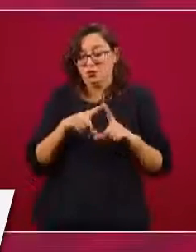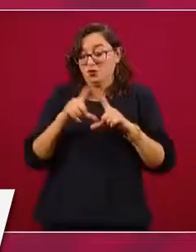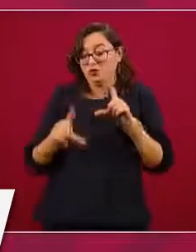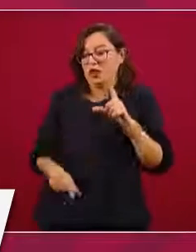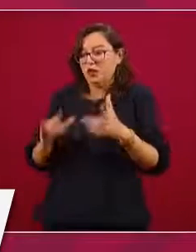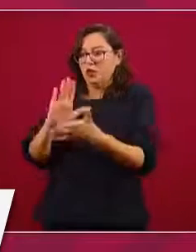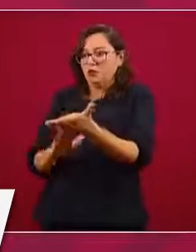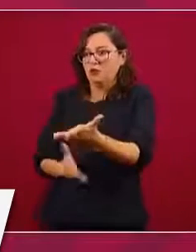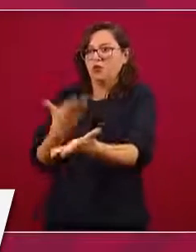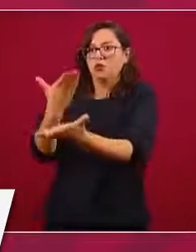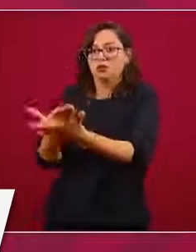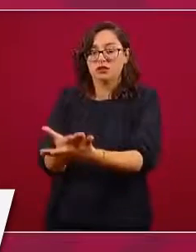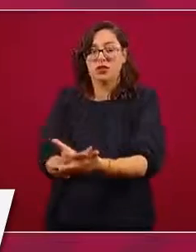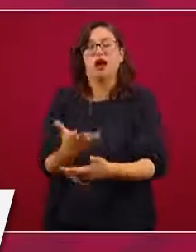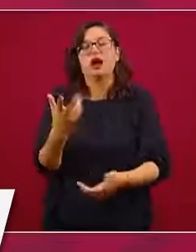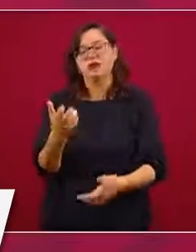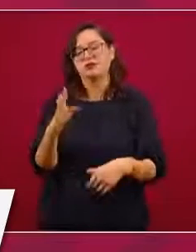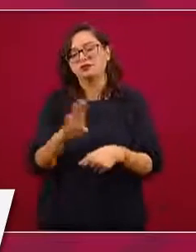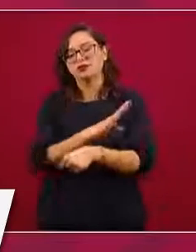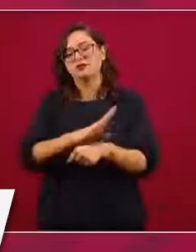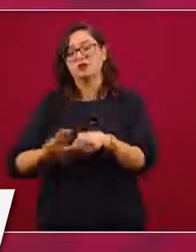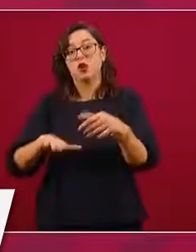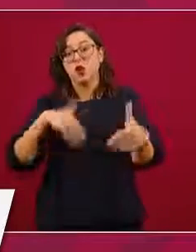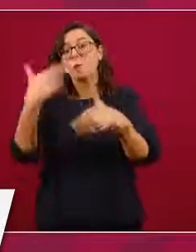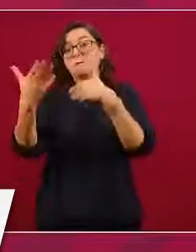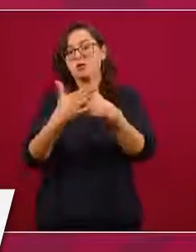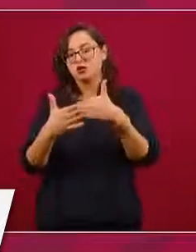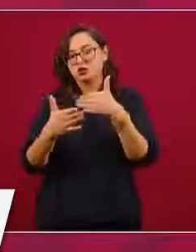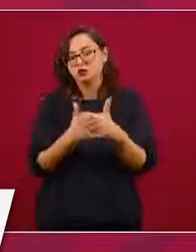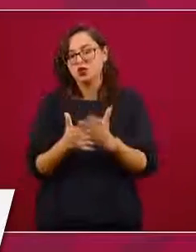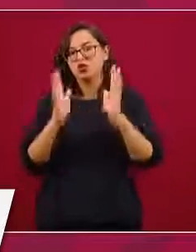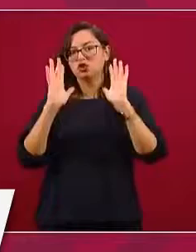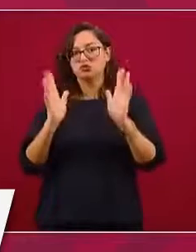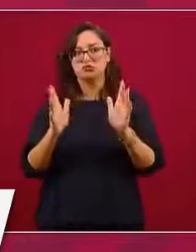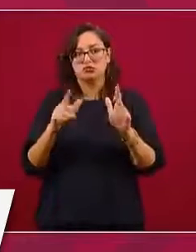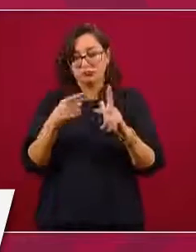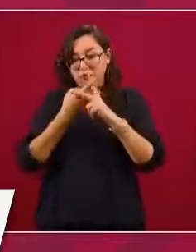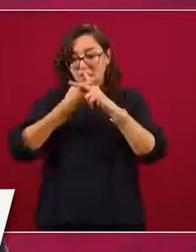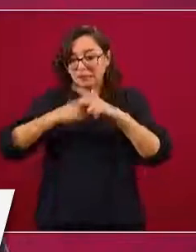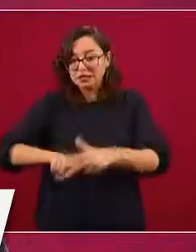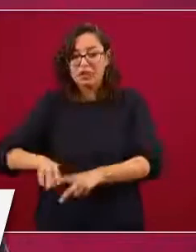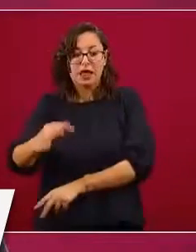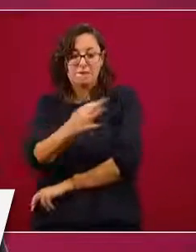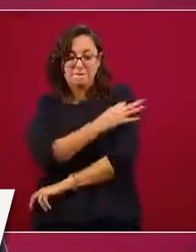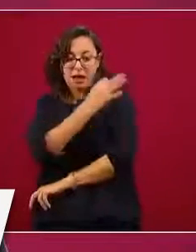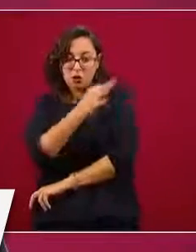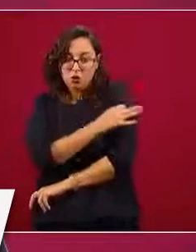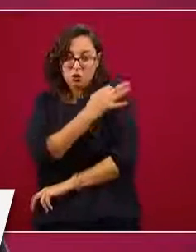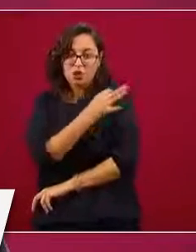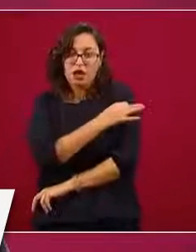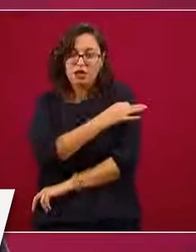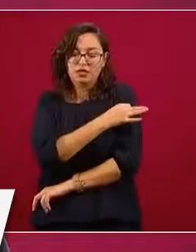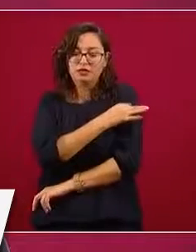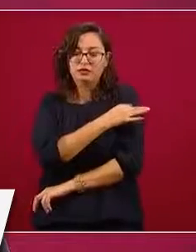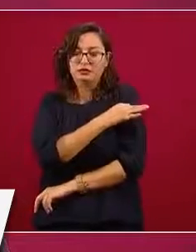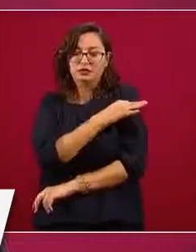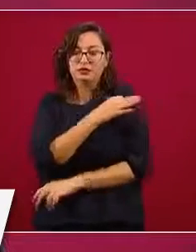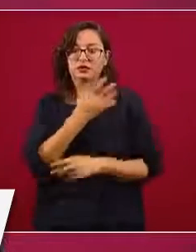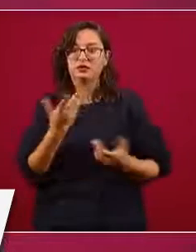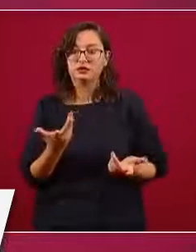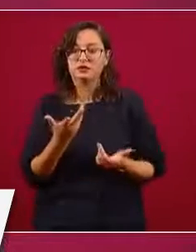vacunas para enfrentar la pandemia, el virus del COVID,